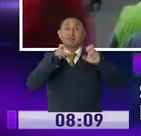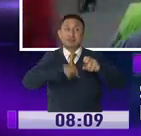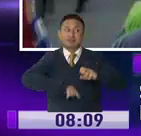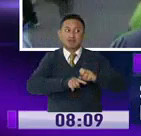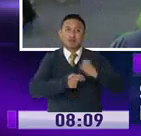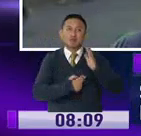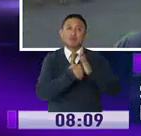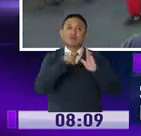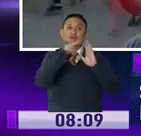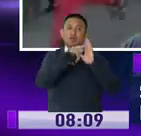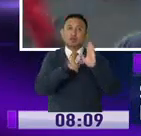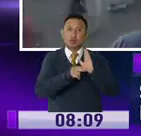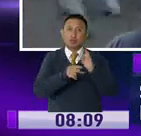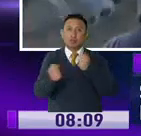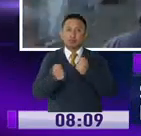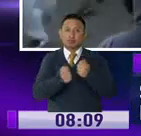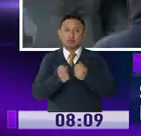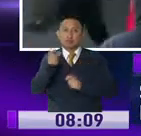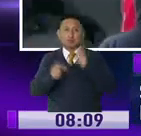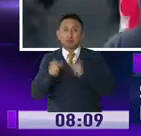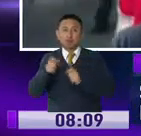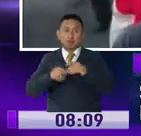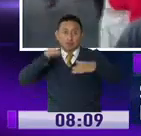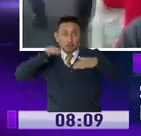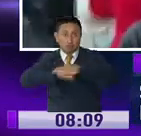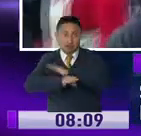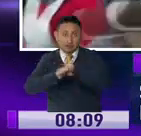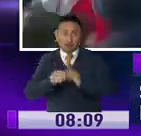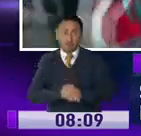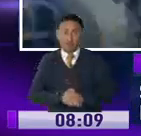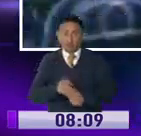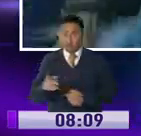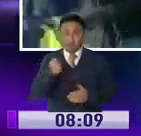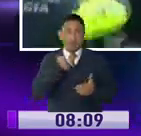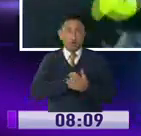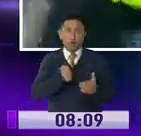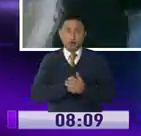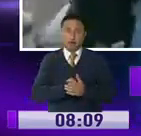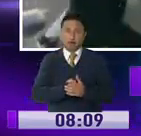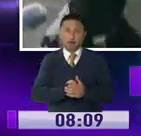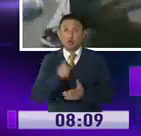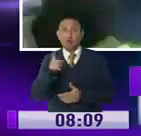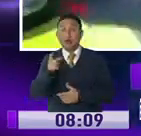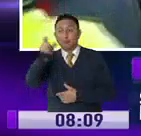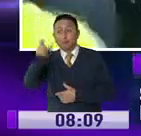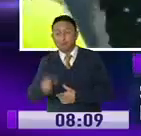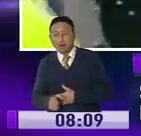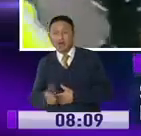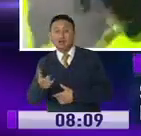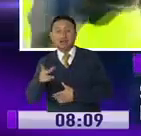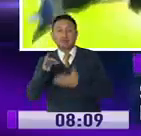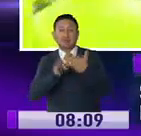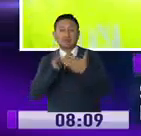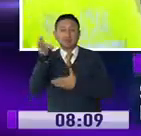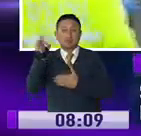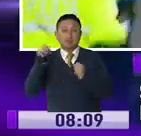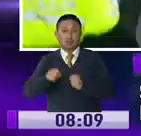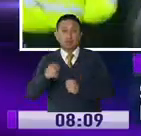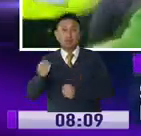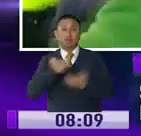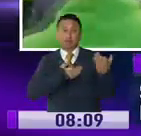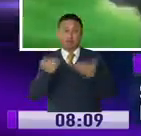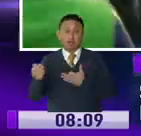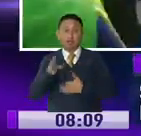esta restricción de que ingresen las personas naturales a comprar y solo puedan ingresar personas autorizadas, como